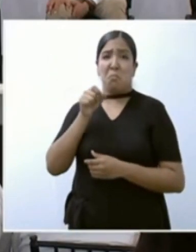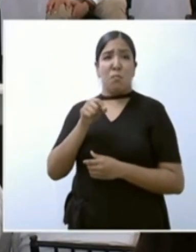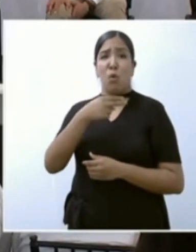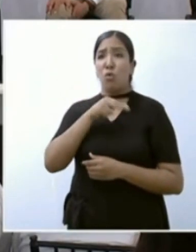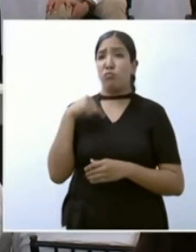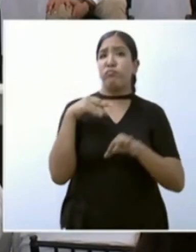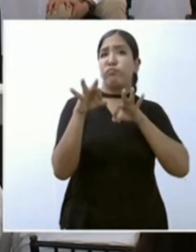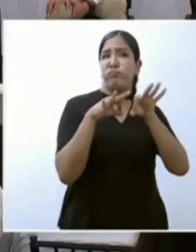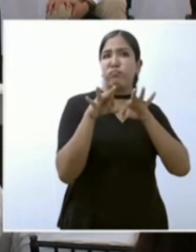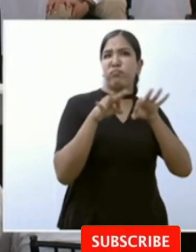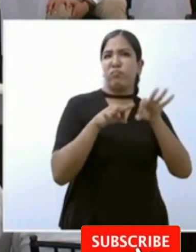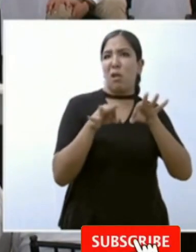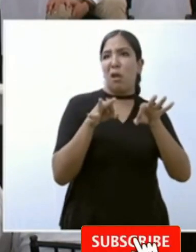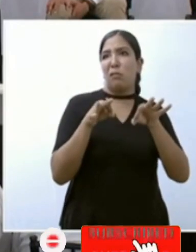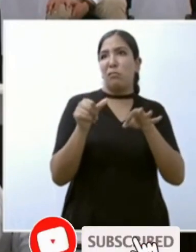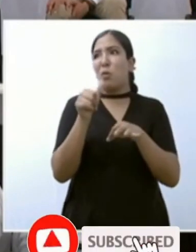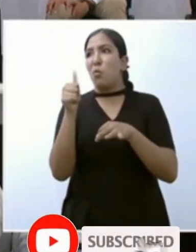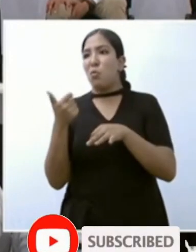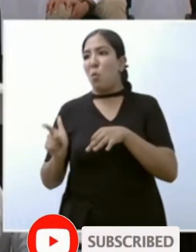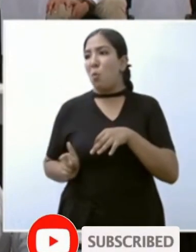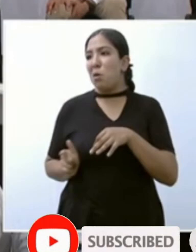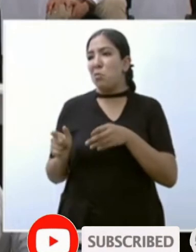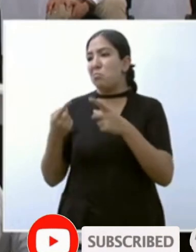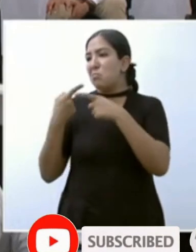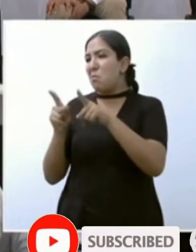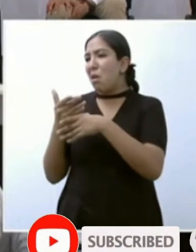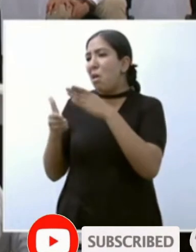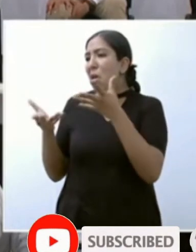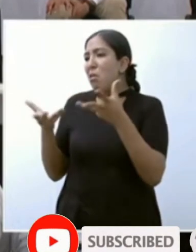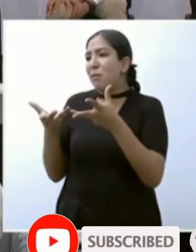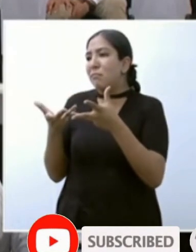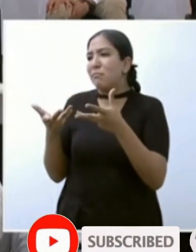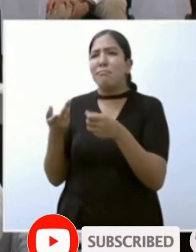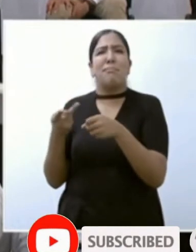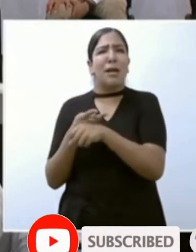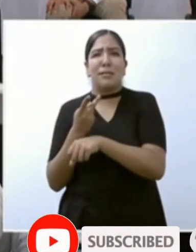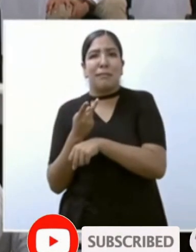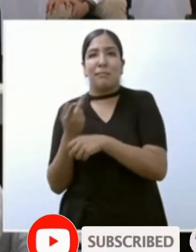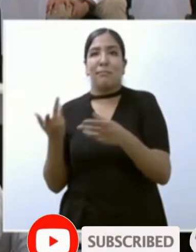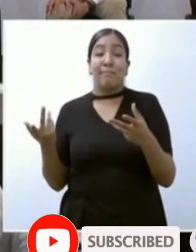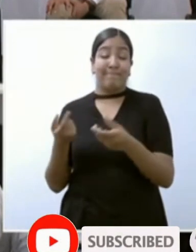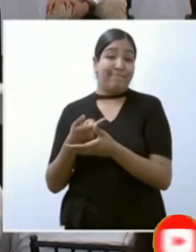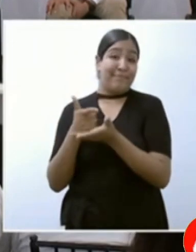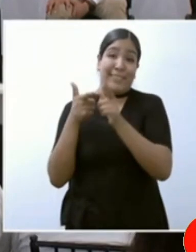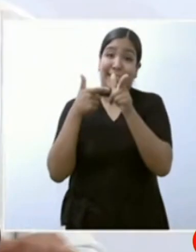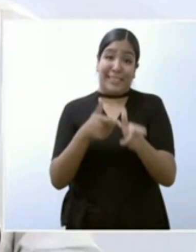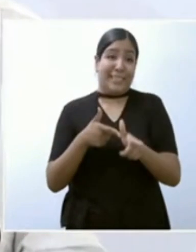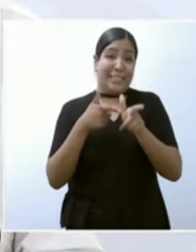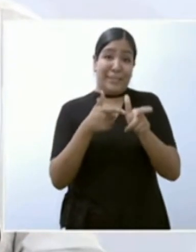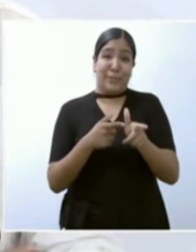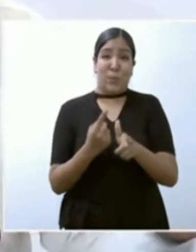inmersos en una profunda crisis de ingobernabilidad